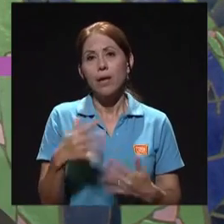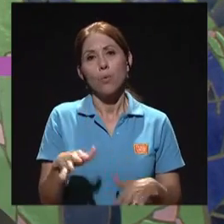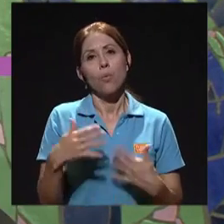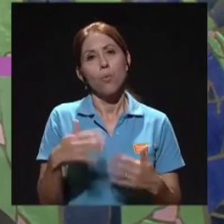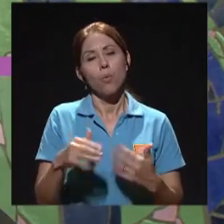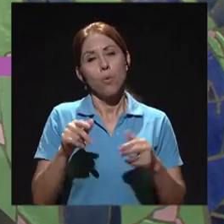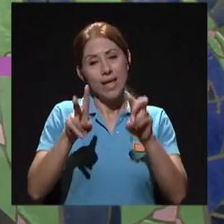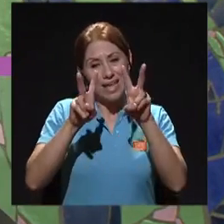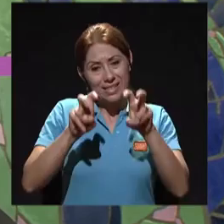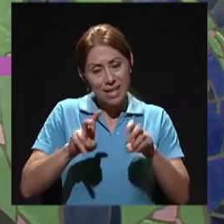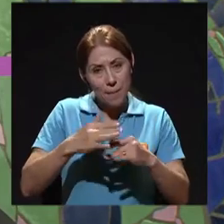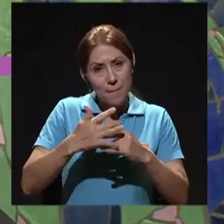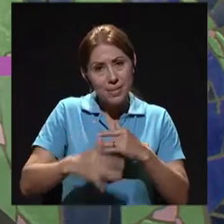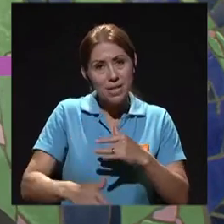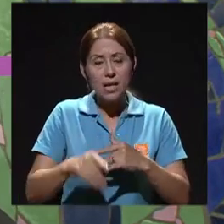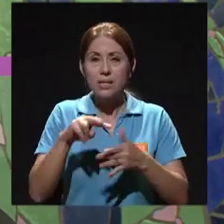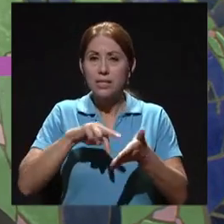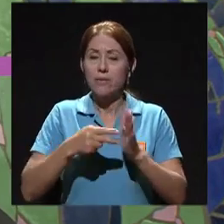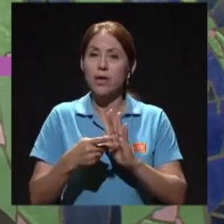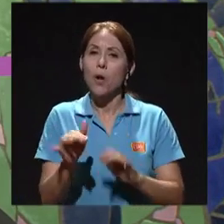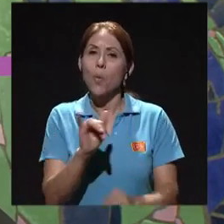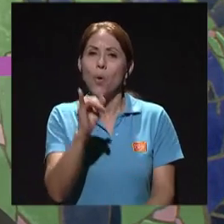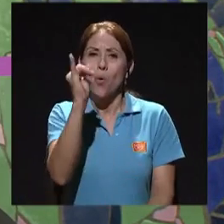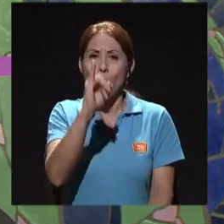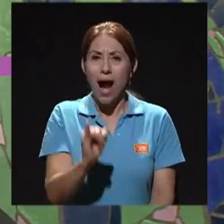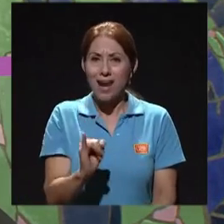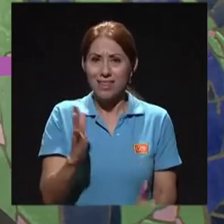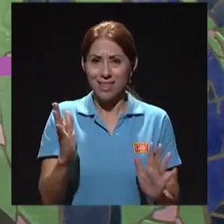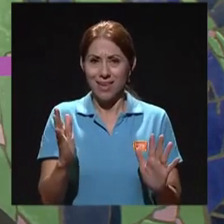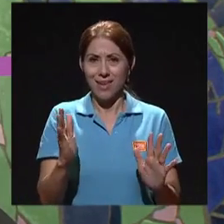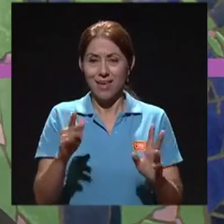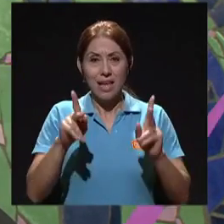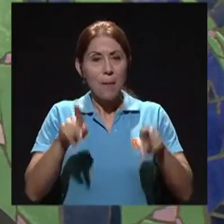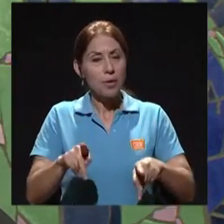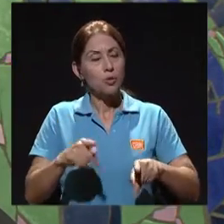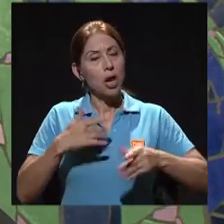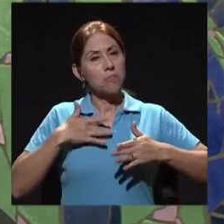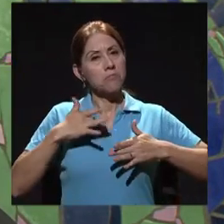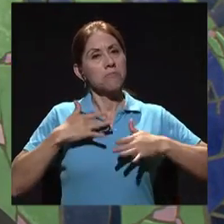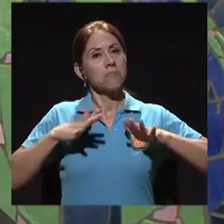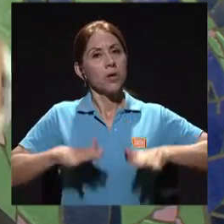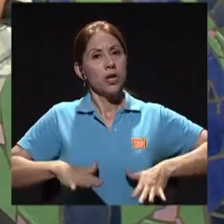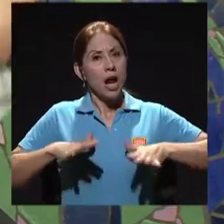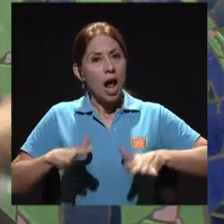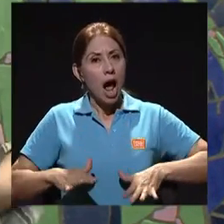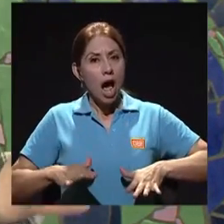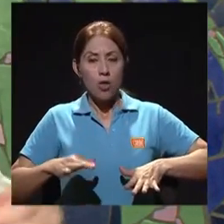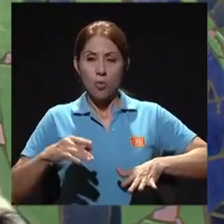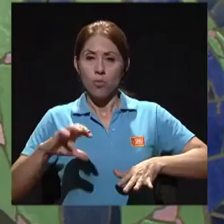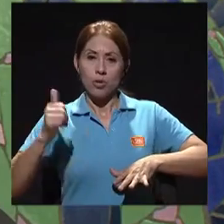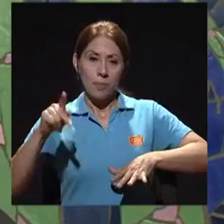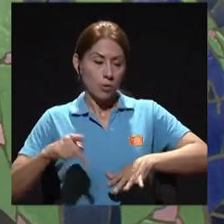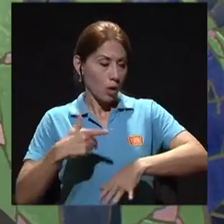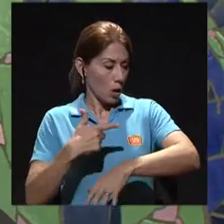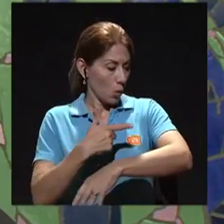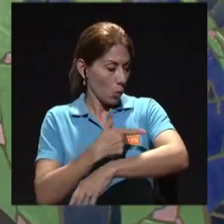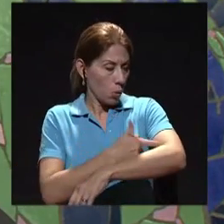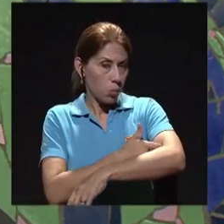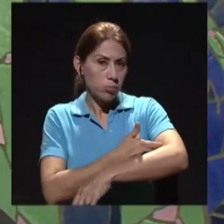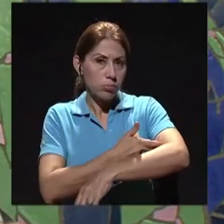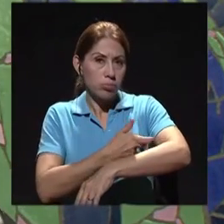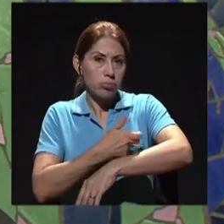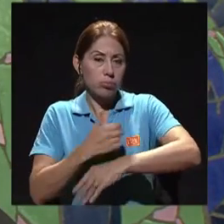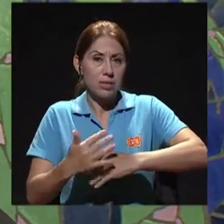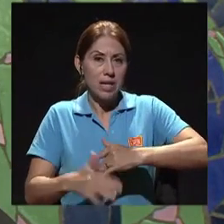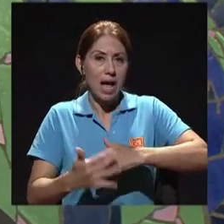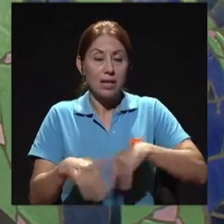todo un arte, ¿verdad?, Walter, el hecho de ser ese pinchonazo, de que el paciente esté relajado, de que vaya con las indicaciones también en ayunas,